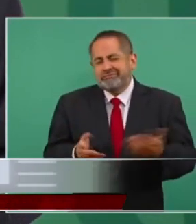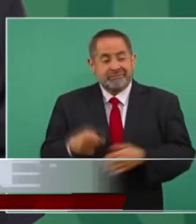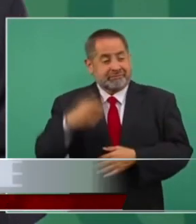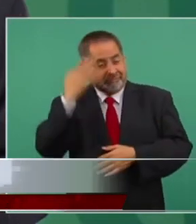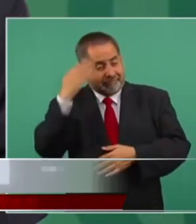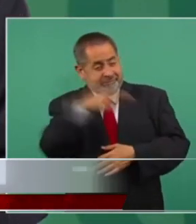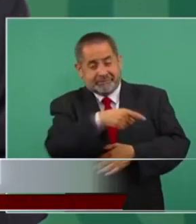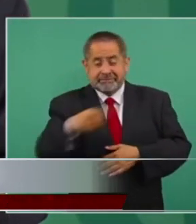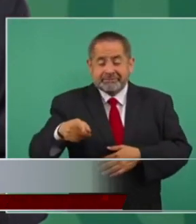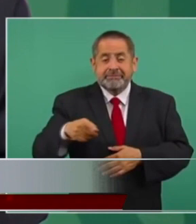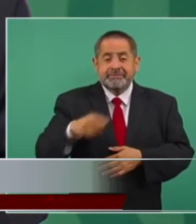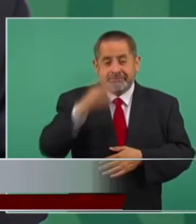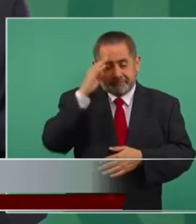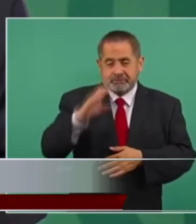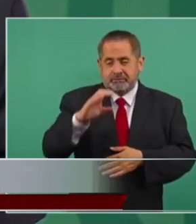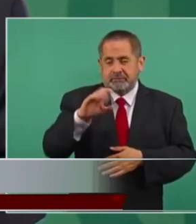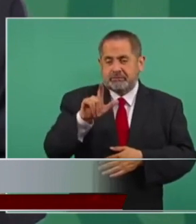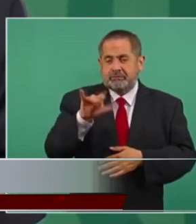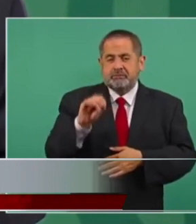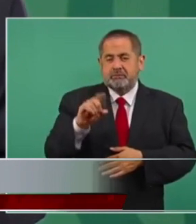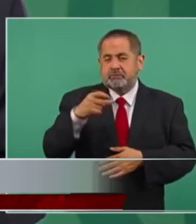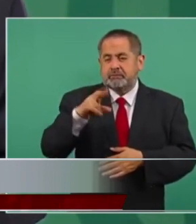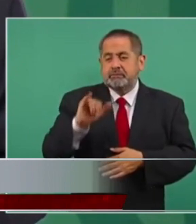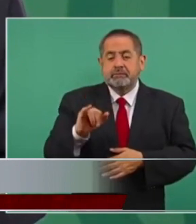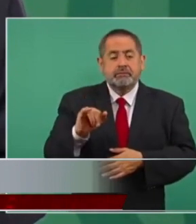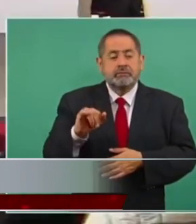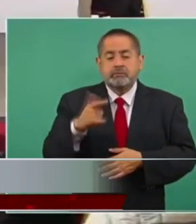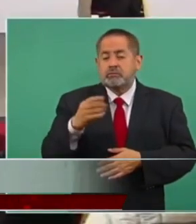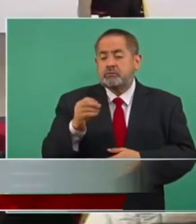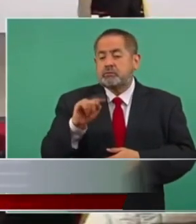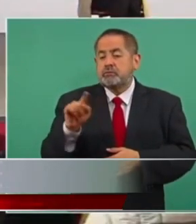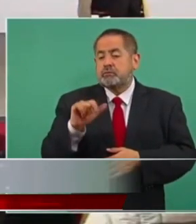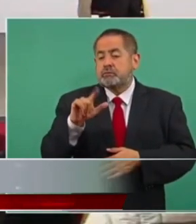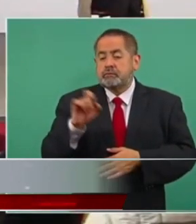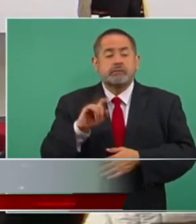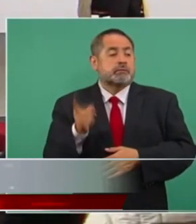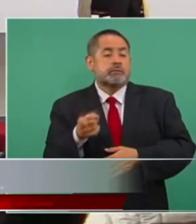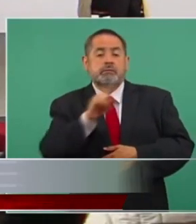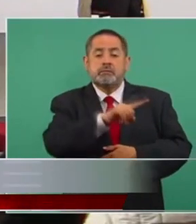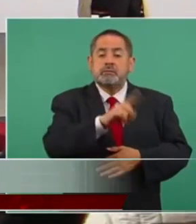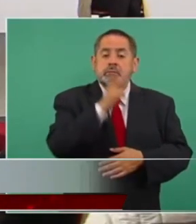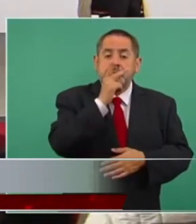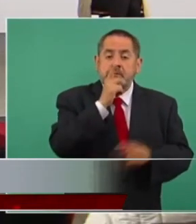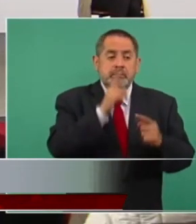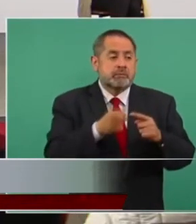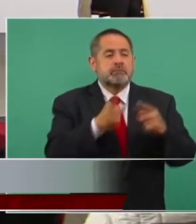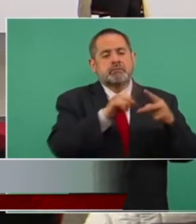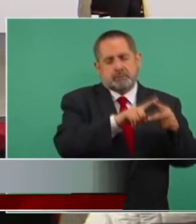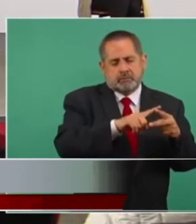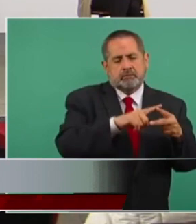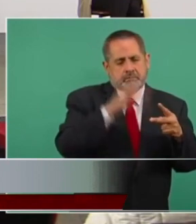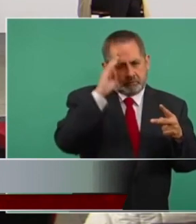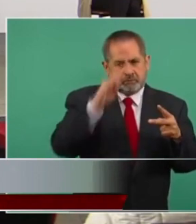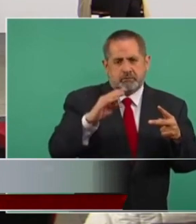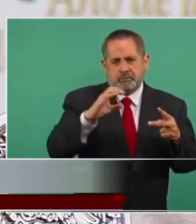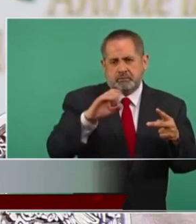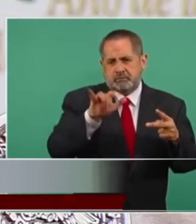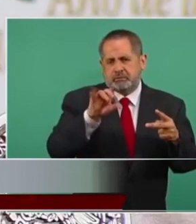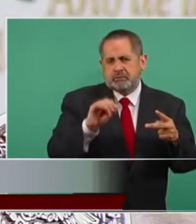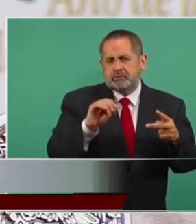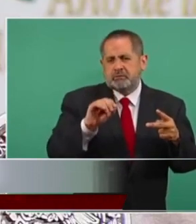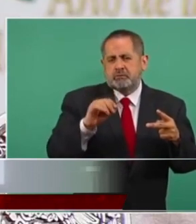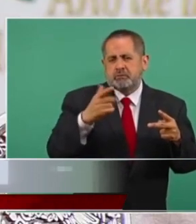Claudio X. González es hijo del señor Claudio X. González que fue